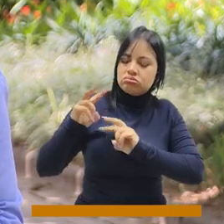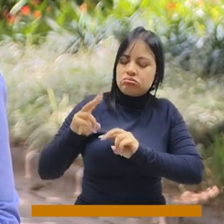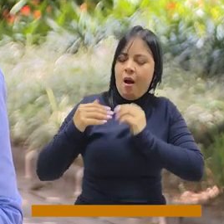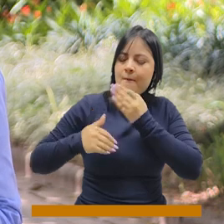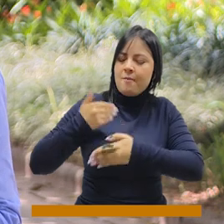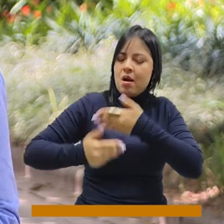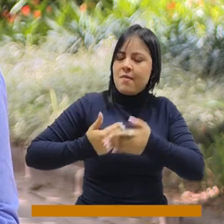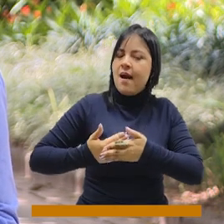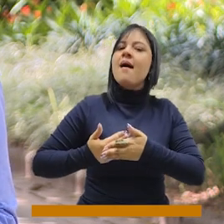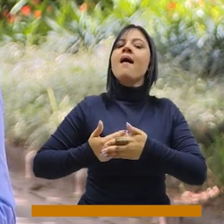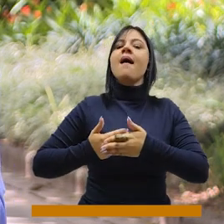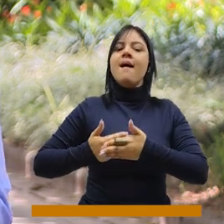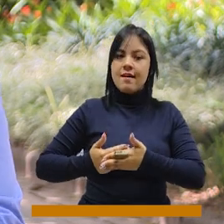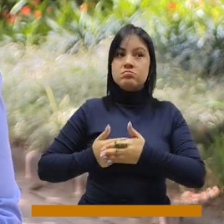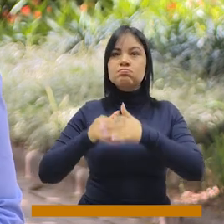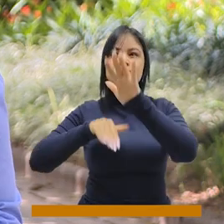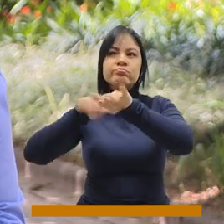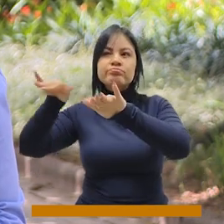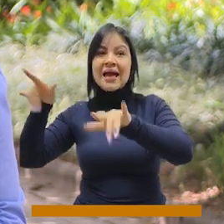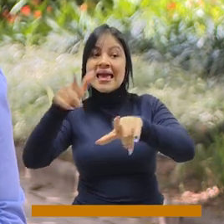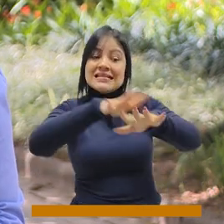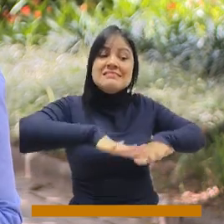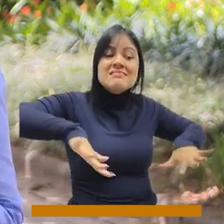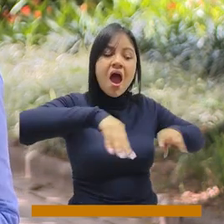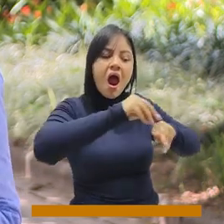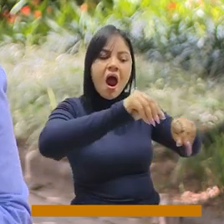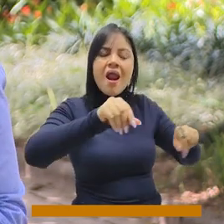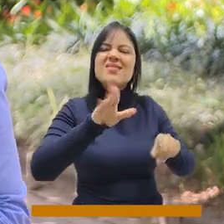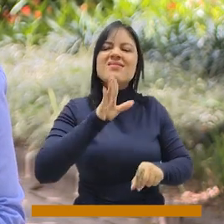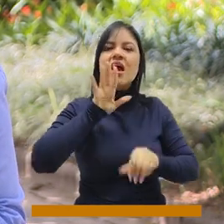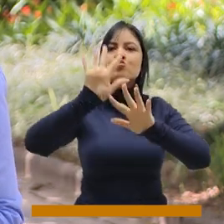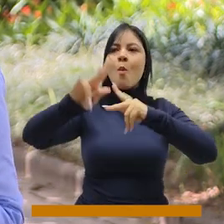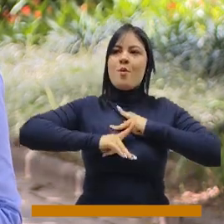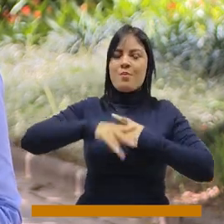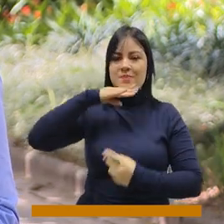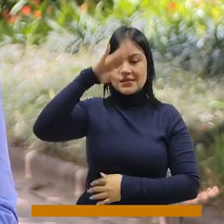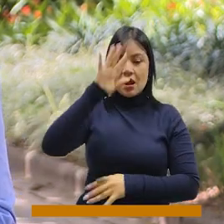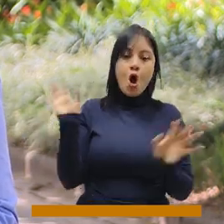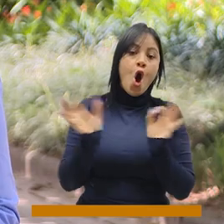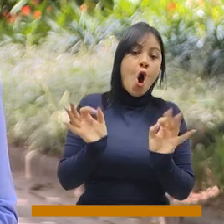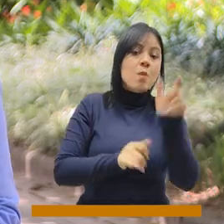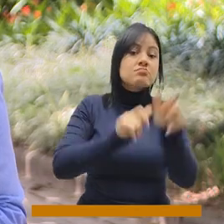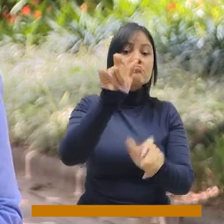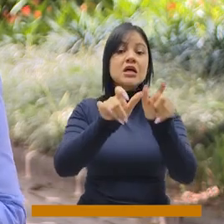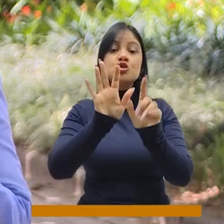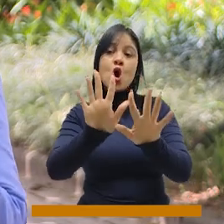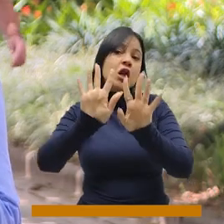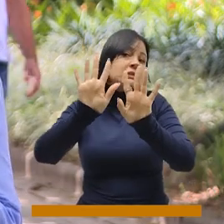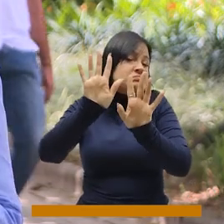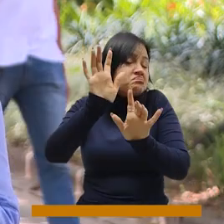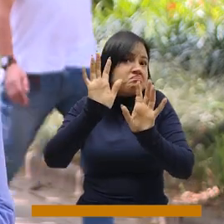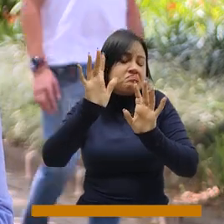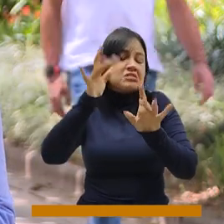adelantando es que los predios son del municipio de Medellín o en otras oportunidades son de particulares, pero son predios